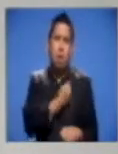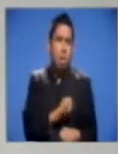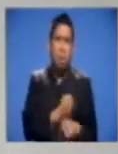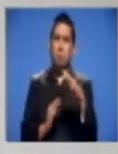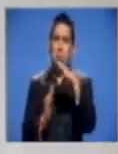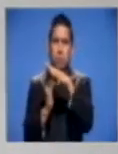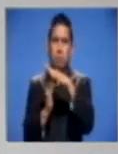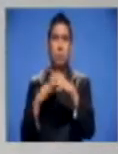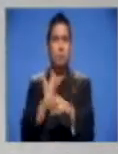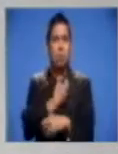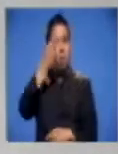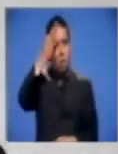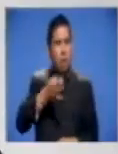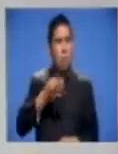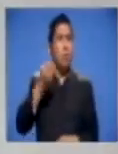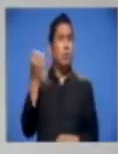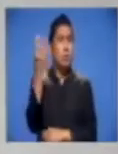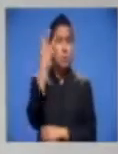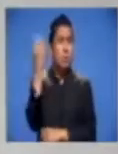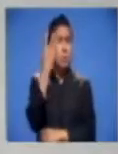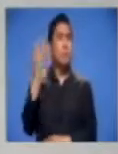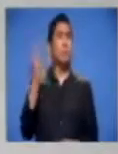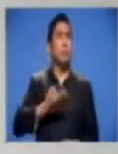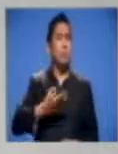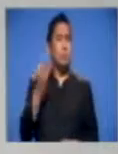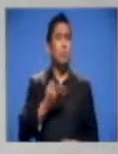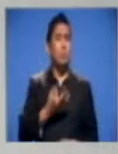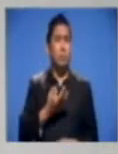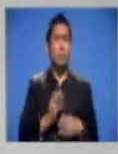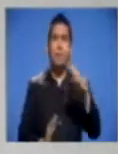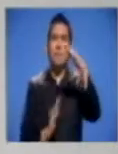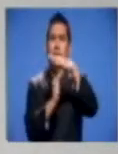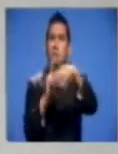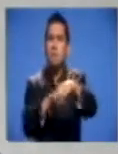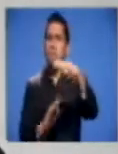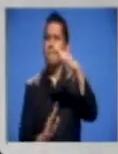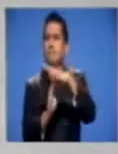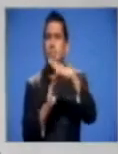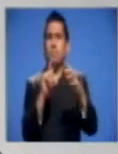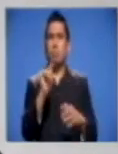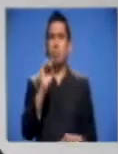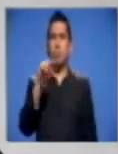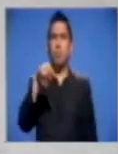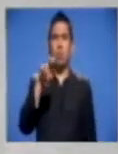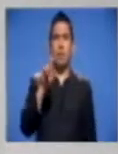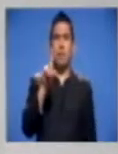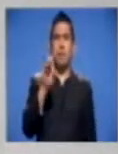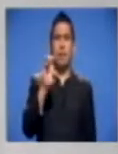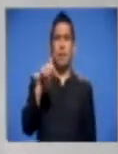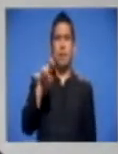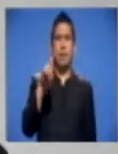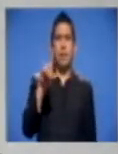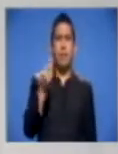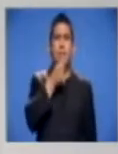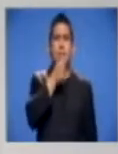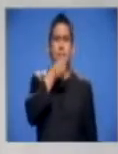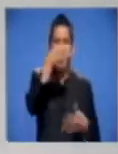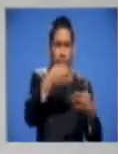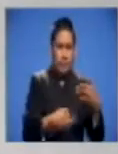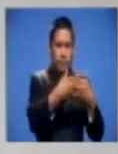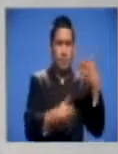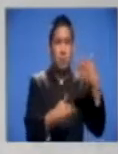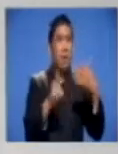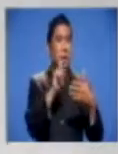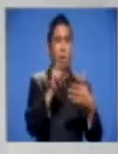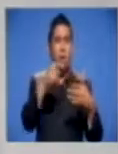creemos es urgente, es necesario un toque de queda con información fidedigna para no cometer